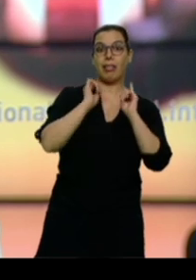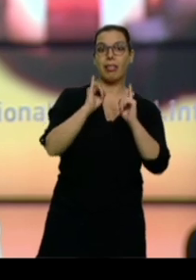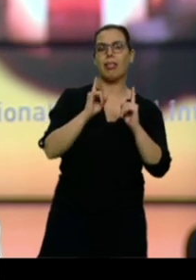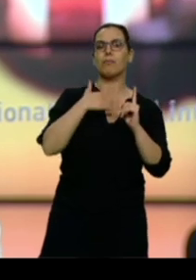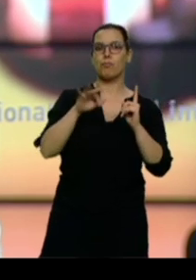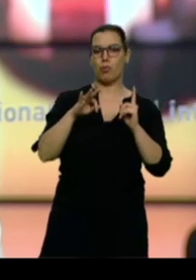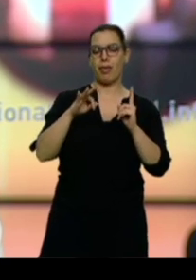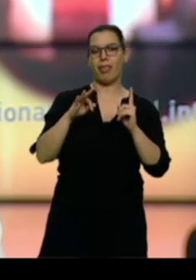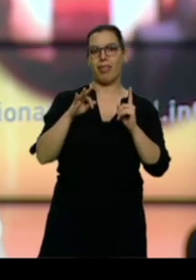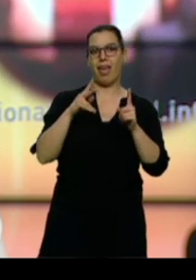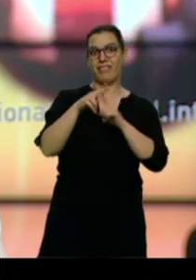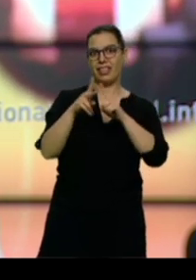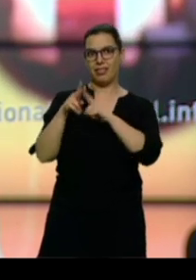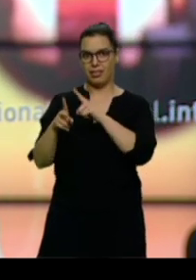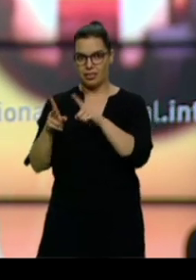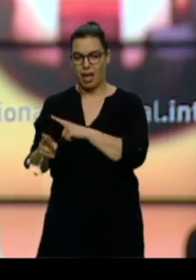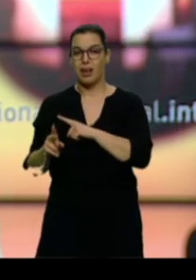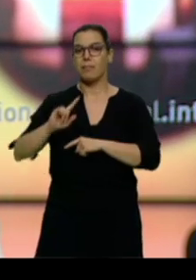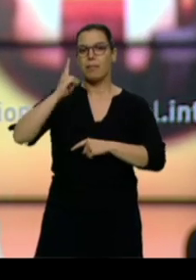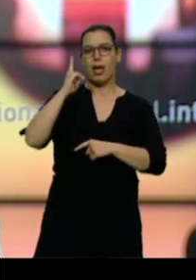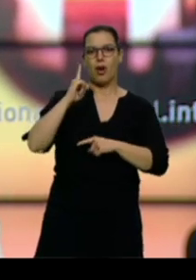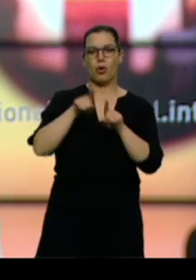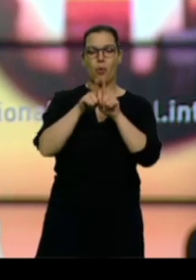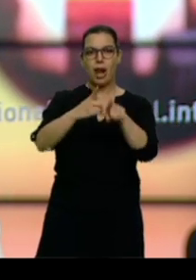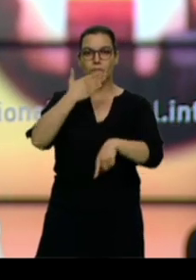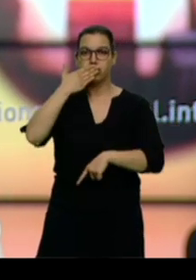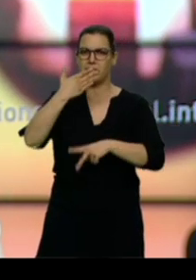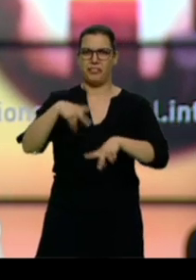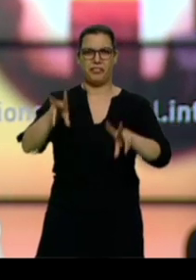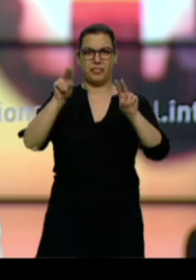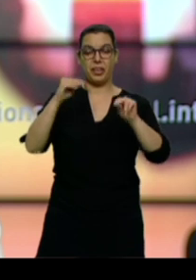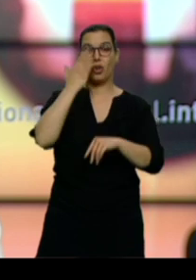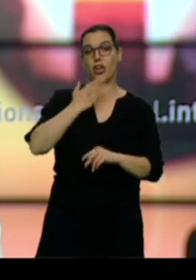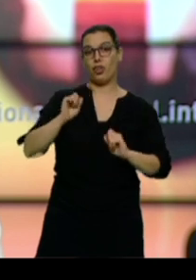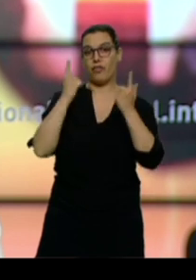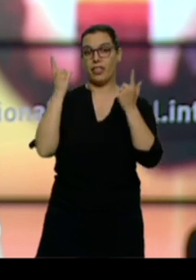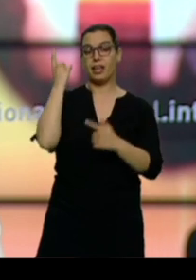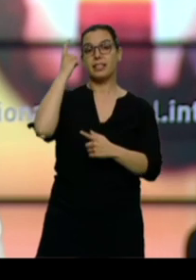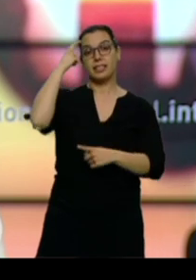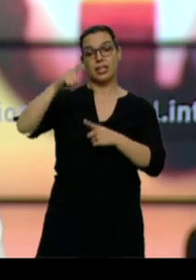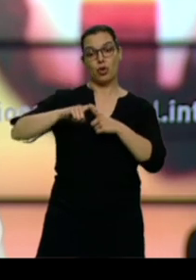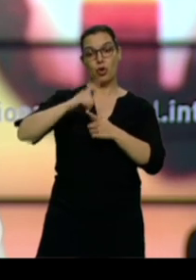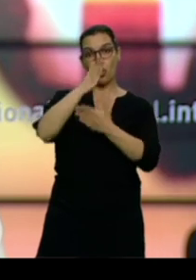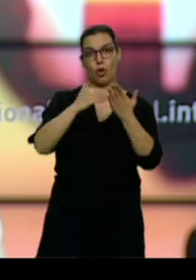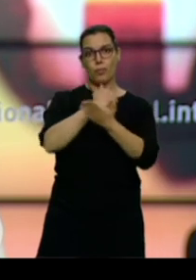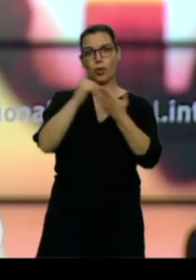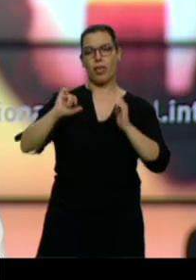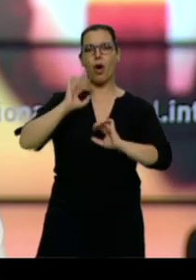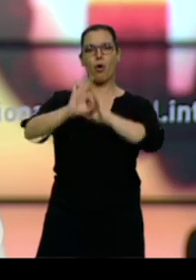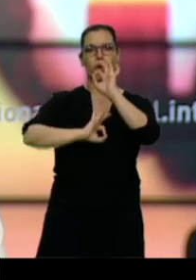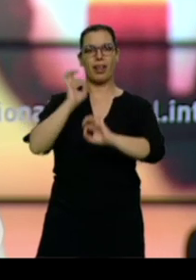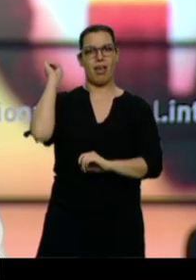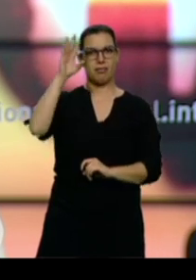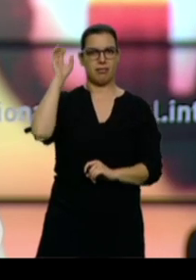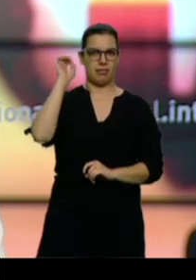comienza por eliminar los tabúes. El Colegio Oficial de Psicólogos de la Comunidad ha organizado charlas sobre el suicidio en todas las provincias durante